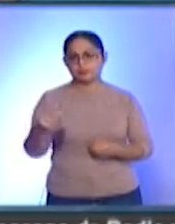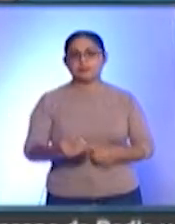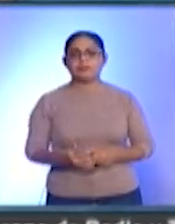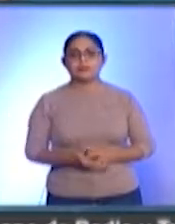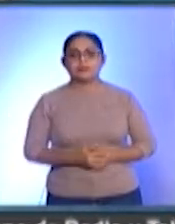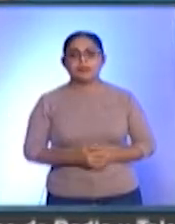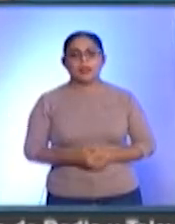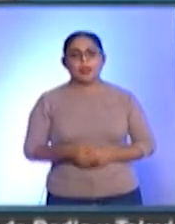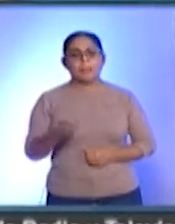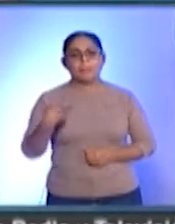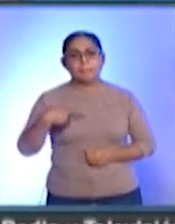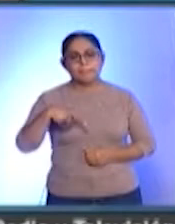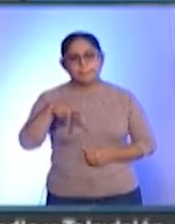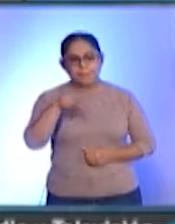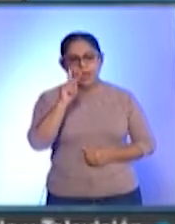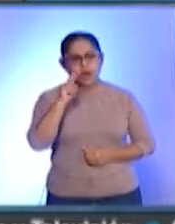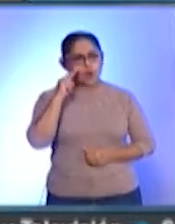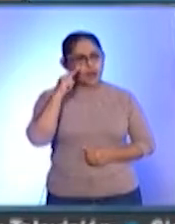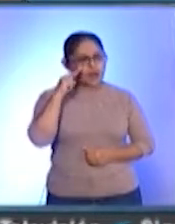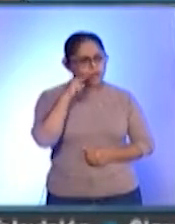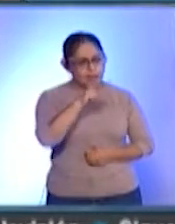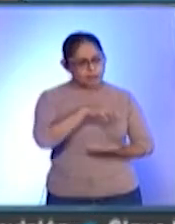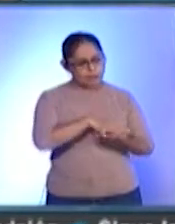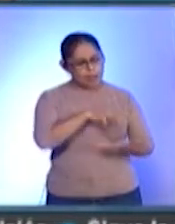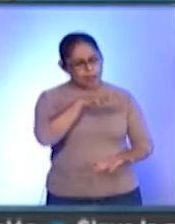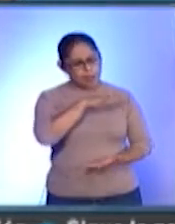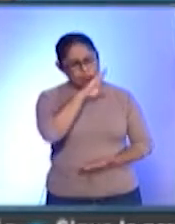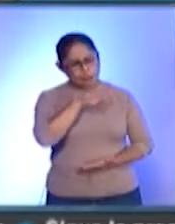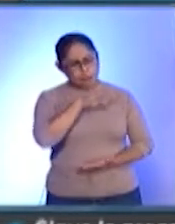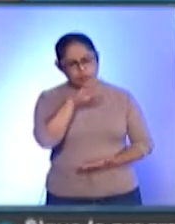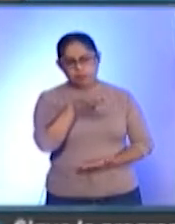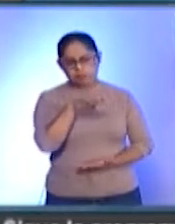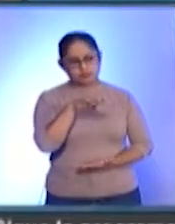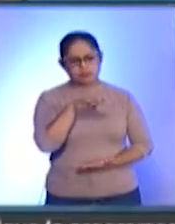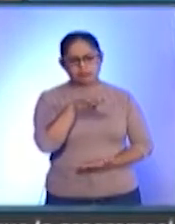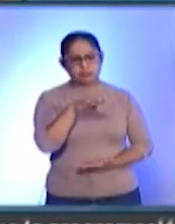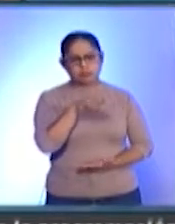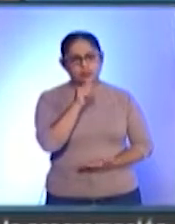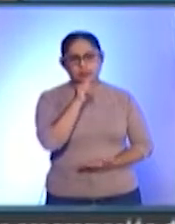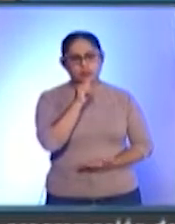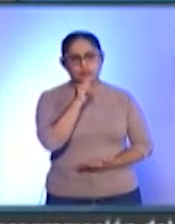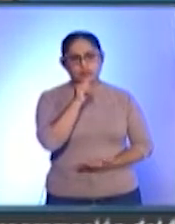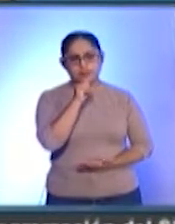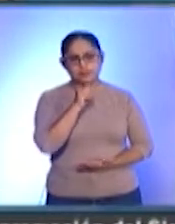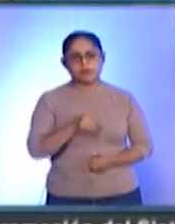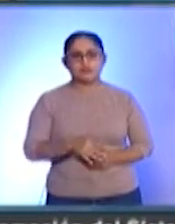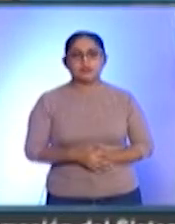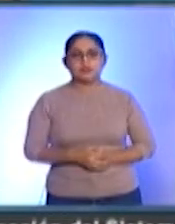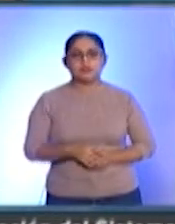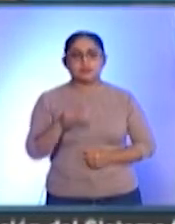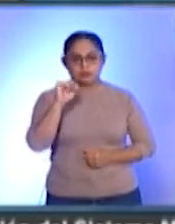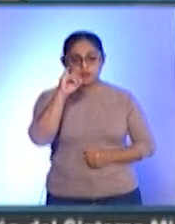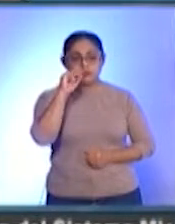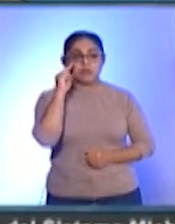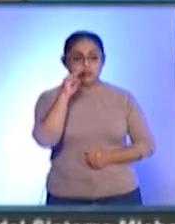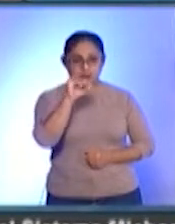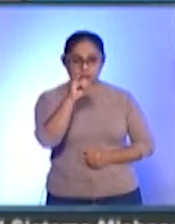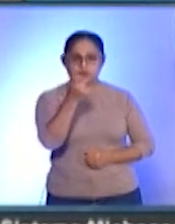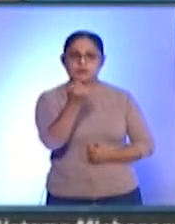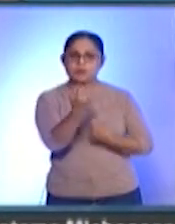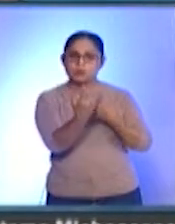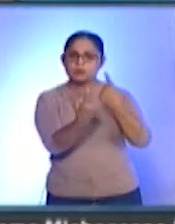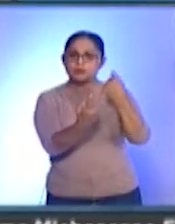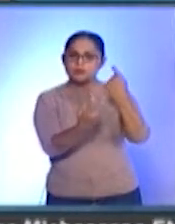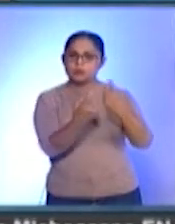Pero no se ha visto un incremento en la mortalidad en los niños aún. Evidentemente, sí pueden fallecer niños